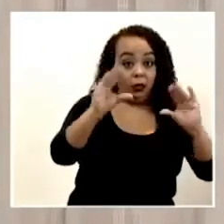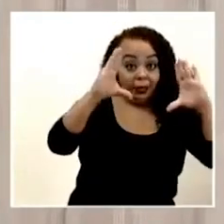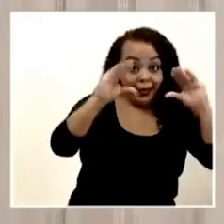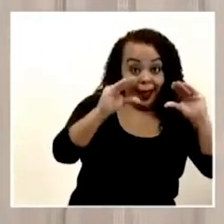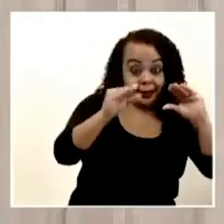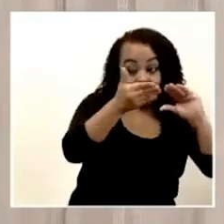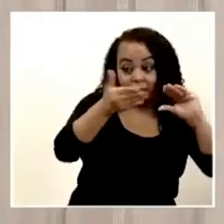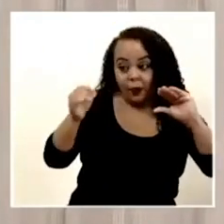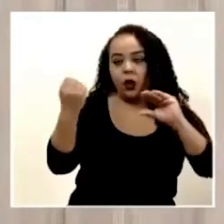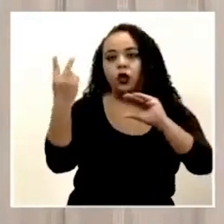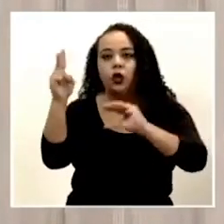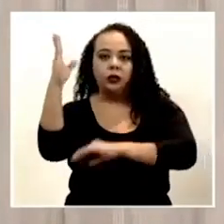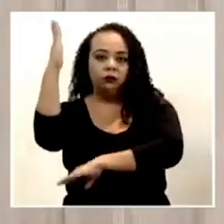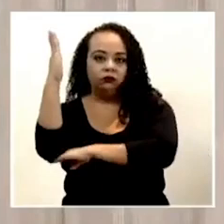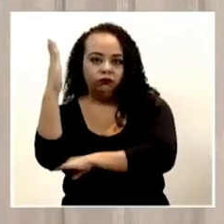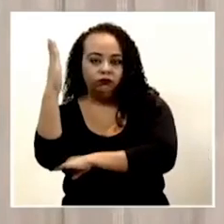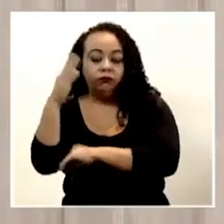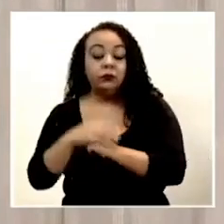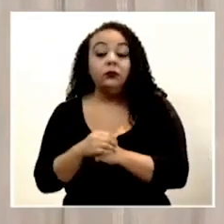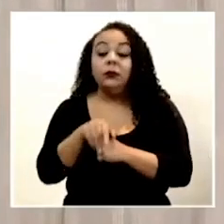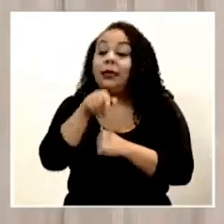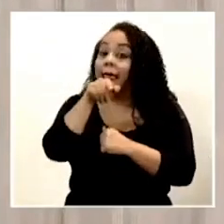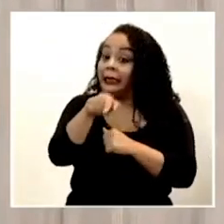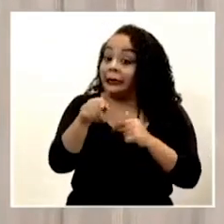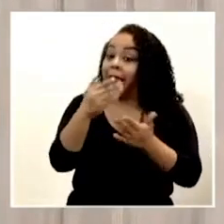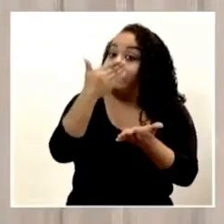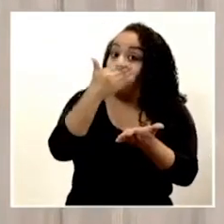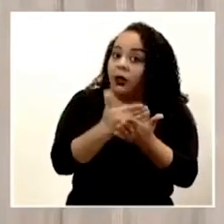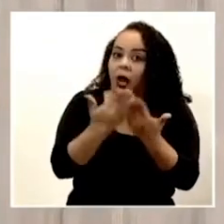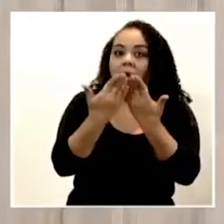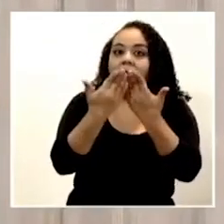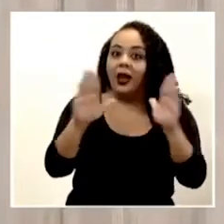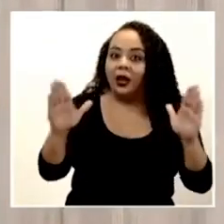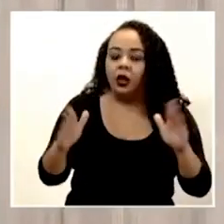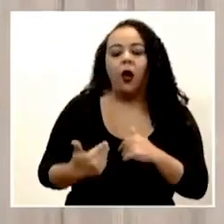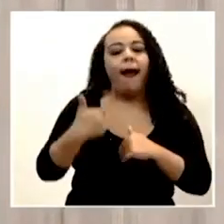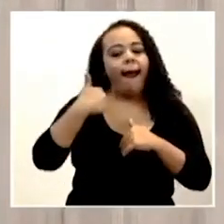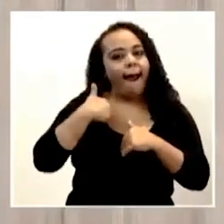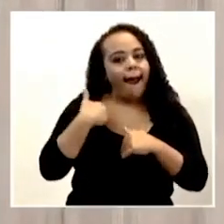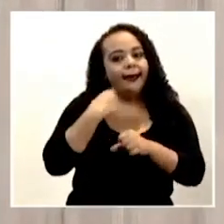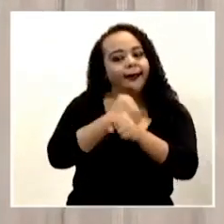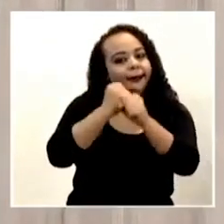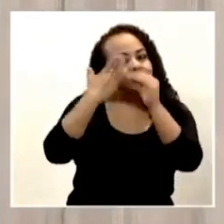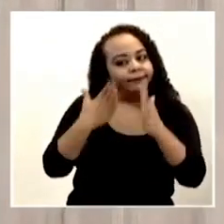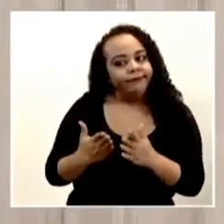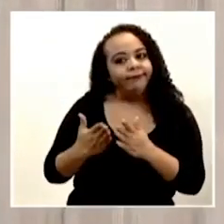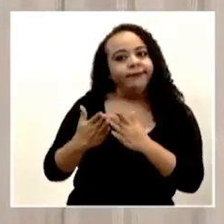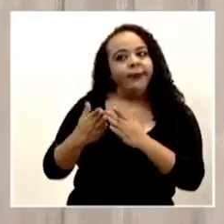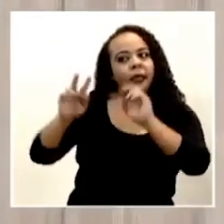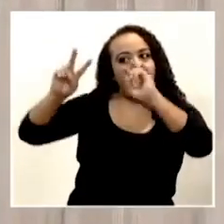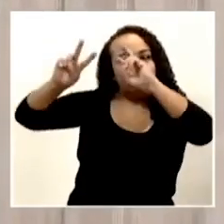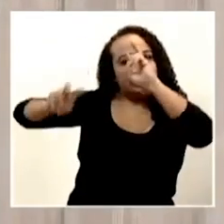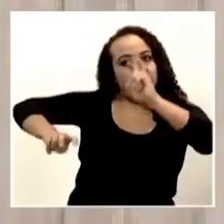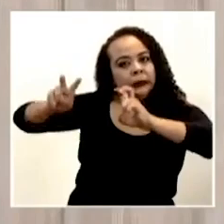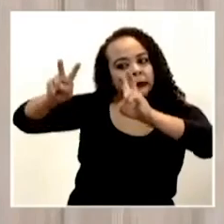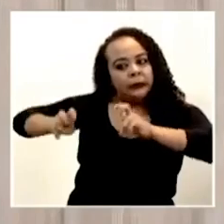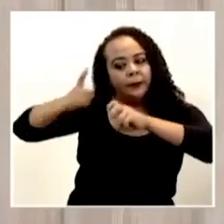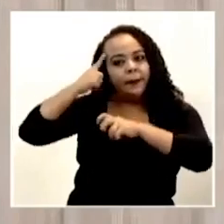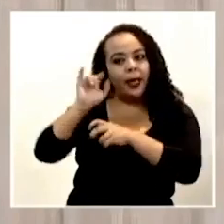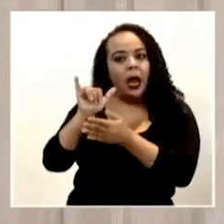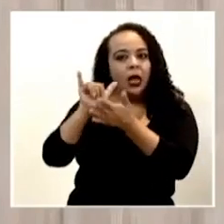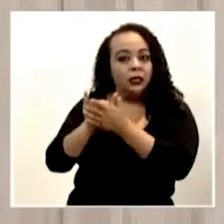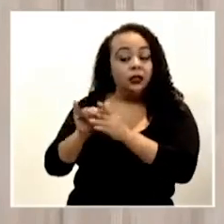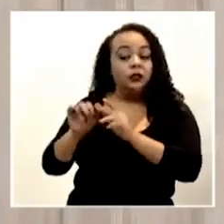hasta la medianoche. Mientras el punto fronterizo está abierto, hay personal que está tomando muestras para esos análisis